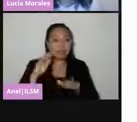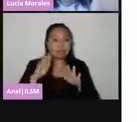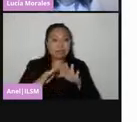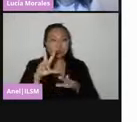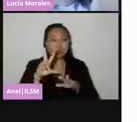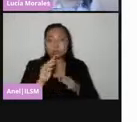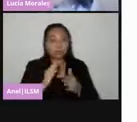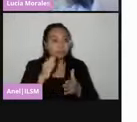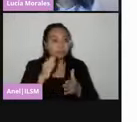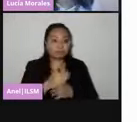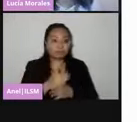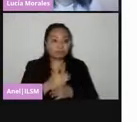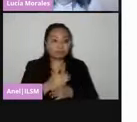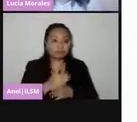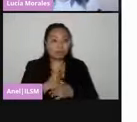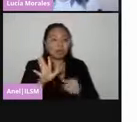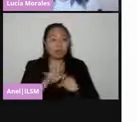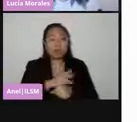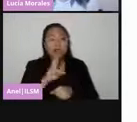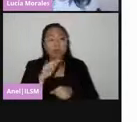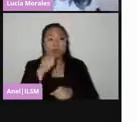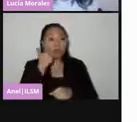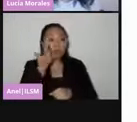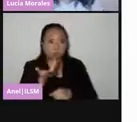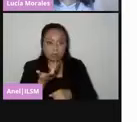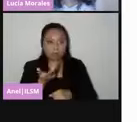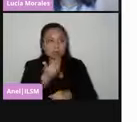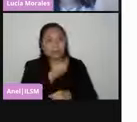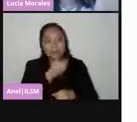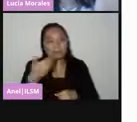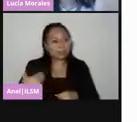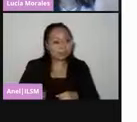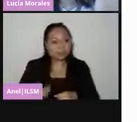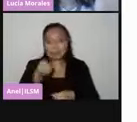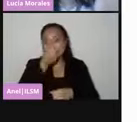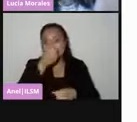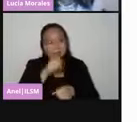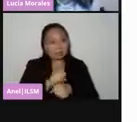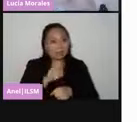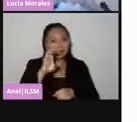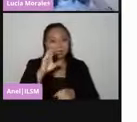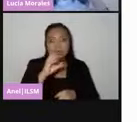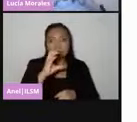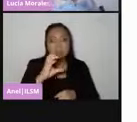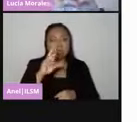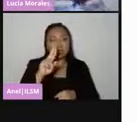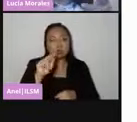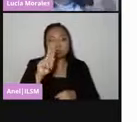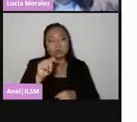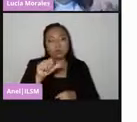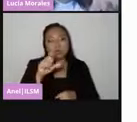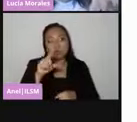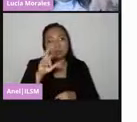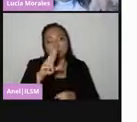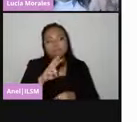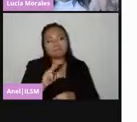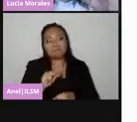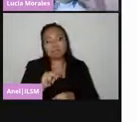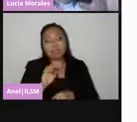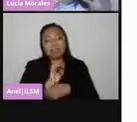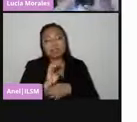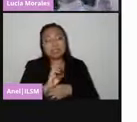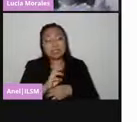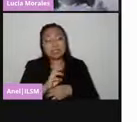electoral a ejercer este cargo que habían aceptado previamente. Entonces, si la casilla no está integrada